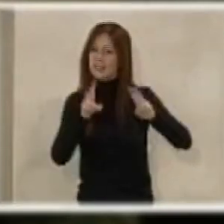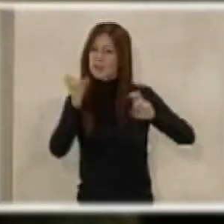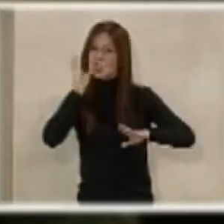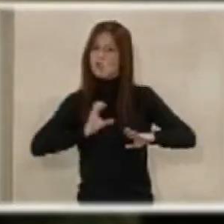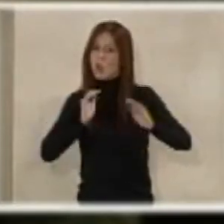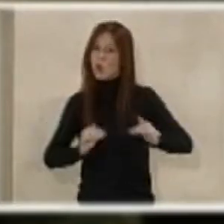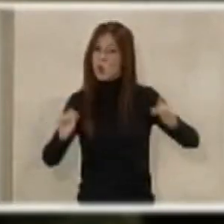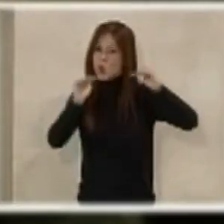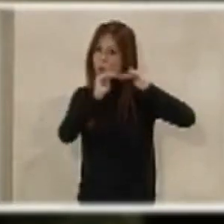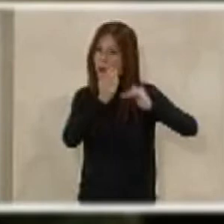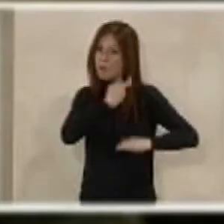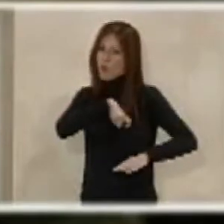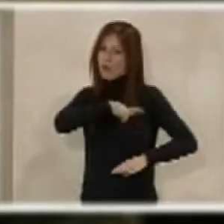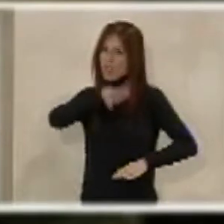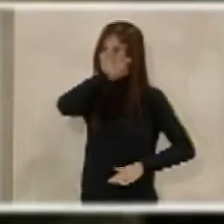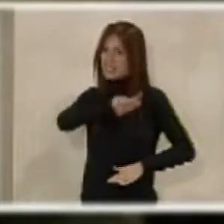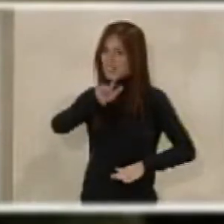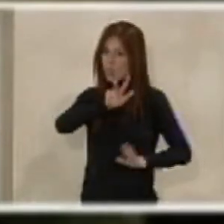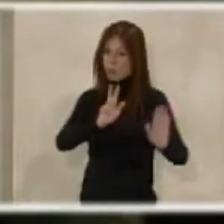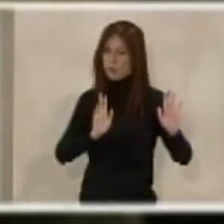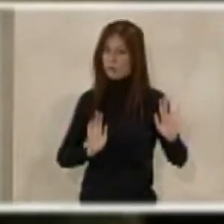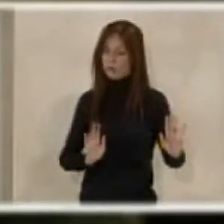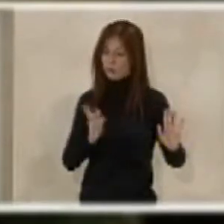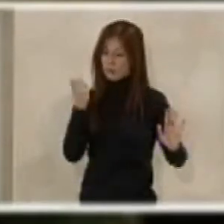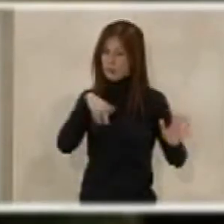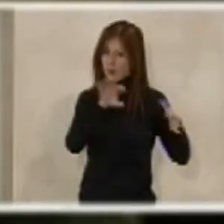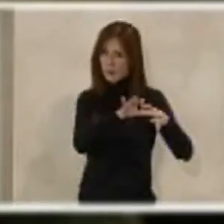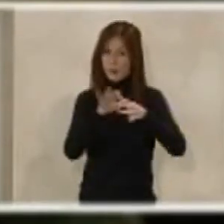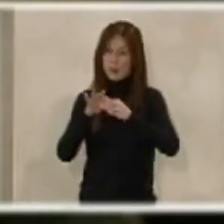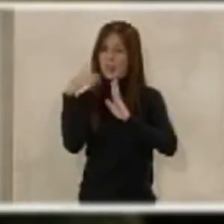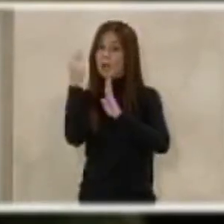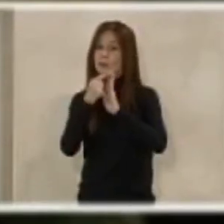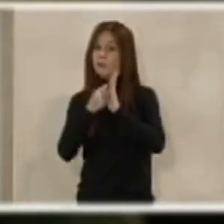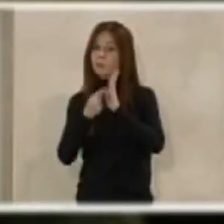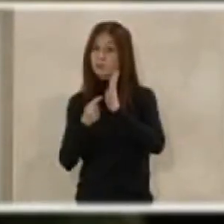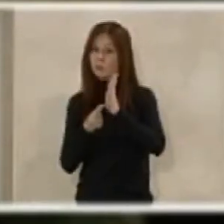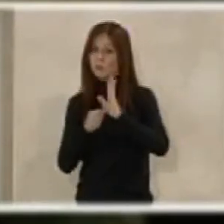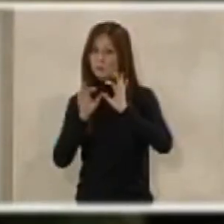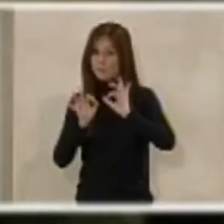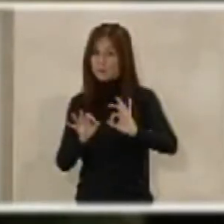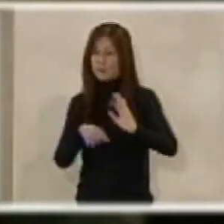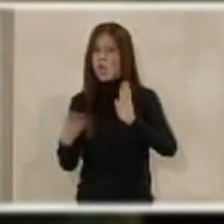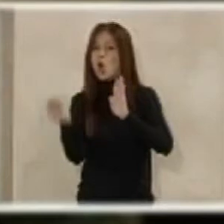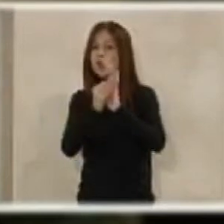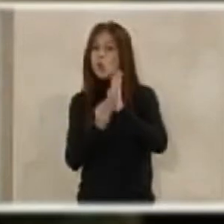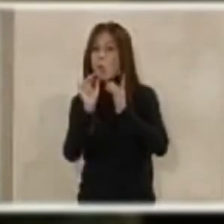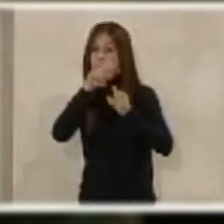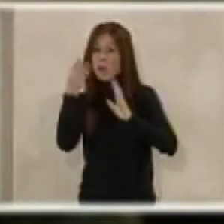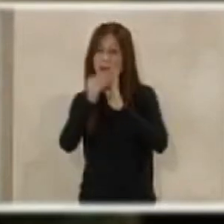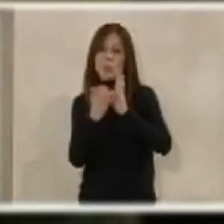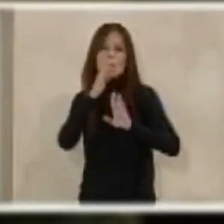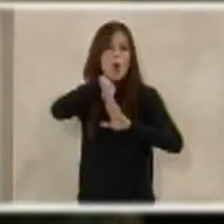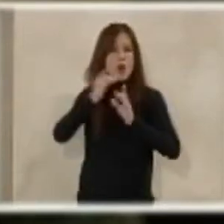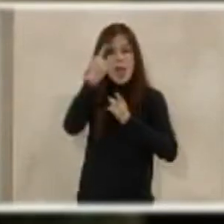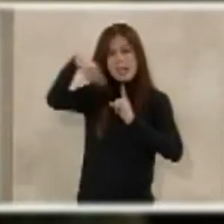salarial de la Policía del Estado y ello en relación con todos los aspectos retributivos y complementos específicos, horas